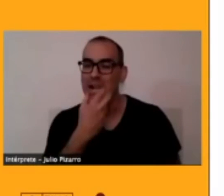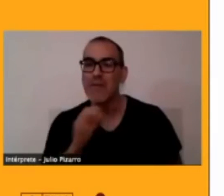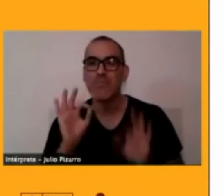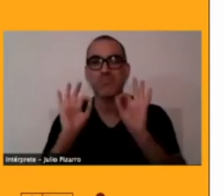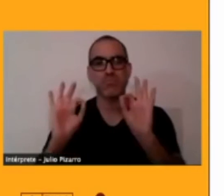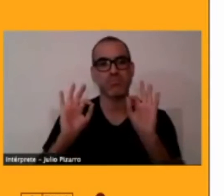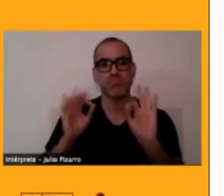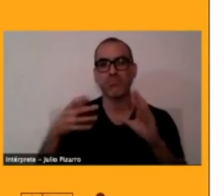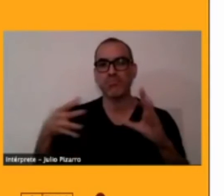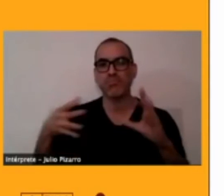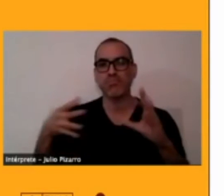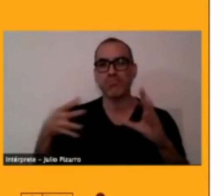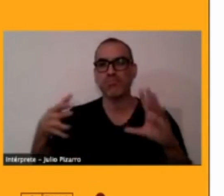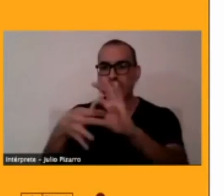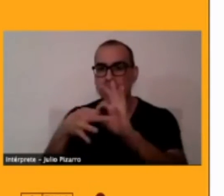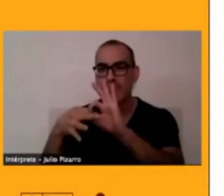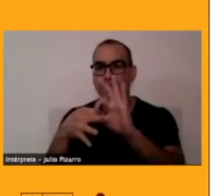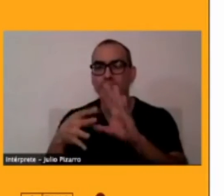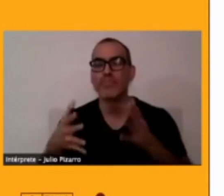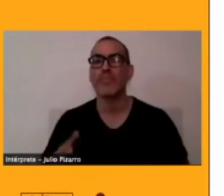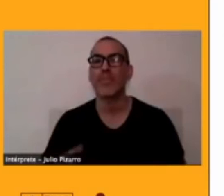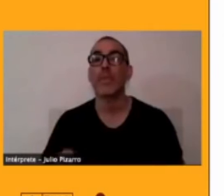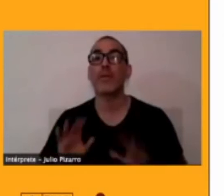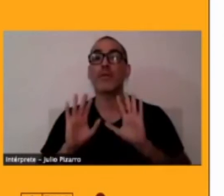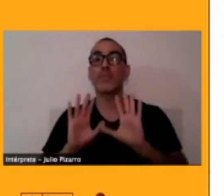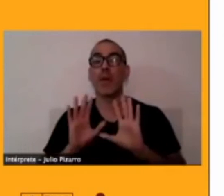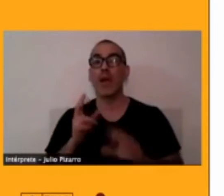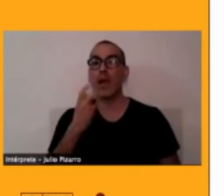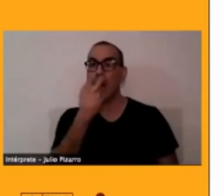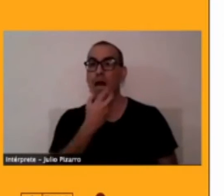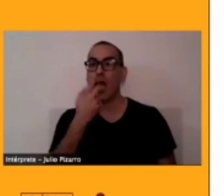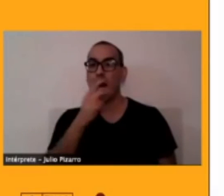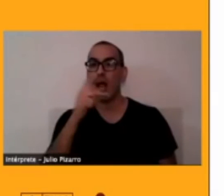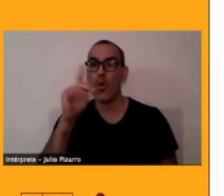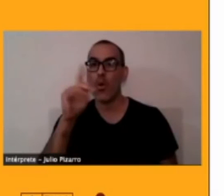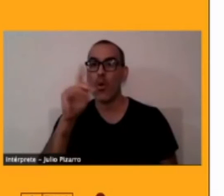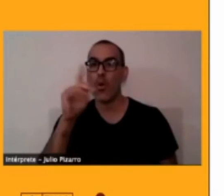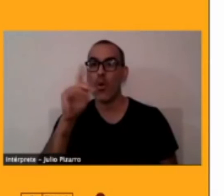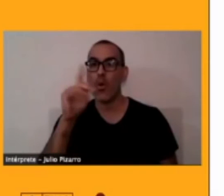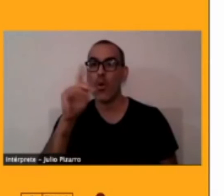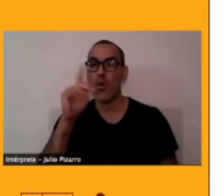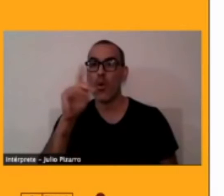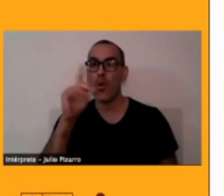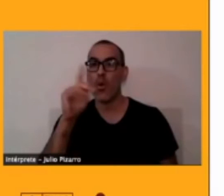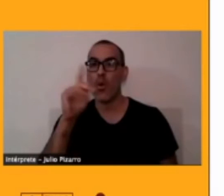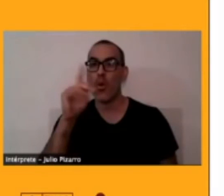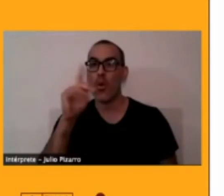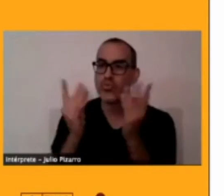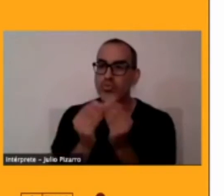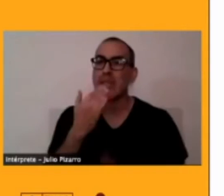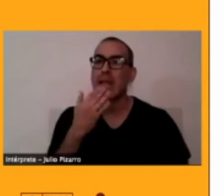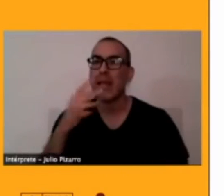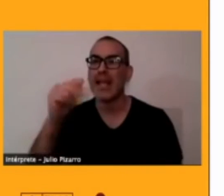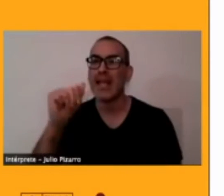las lenguas Cunsa y Cacán de a poco fueron quedando desplazadas.